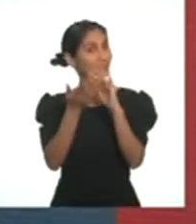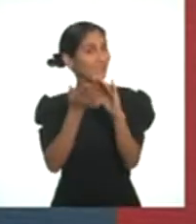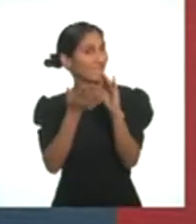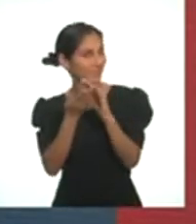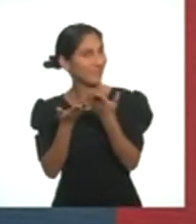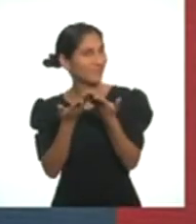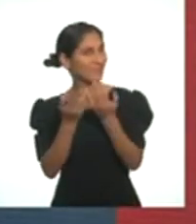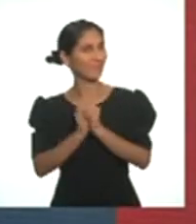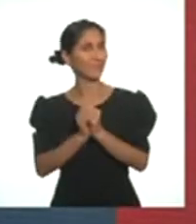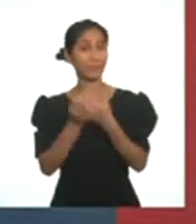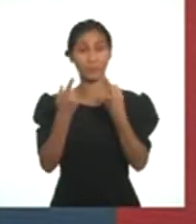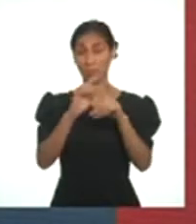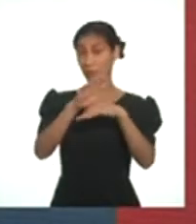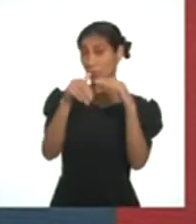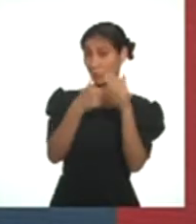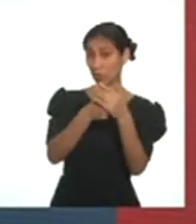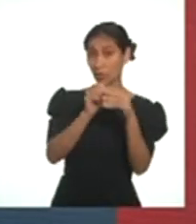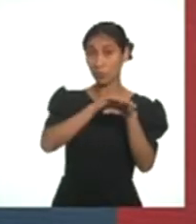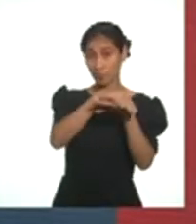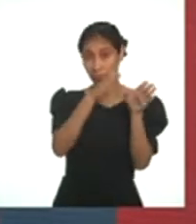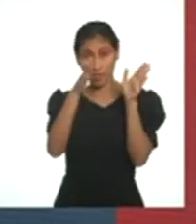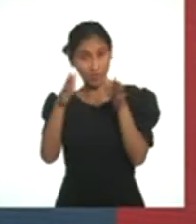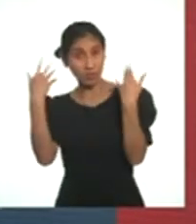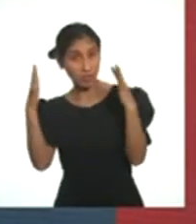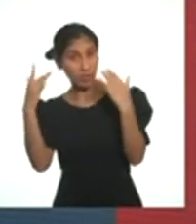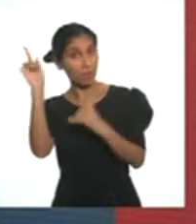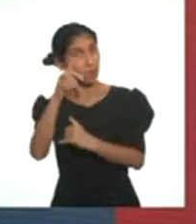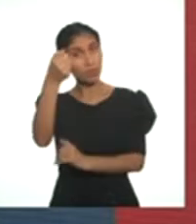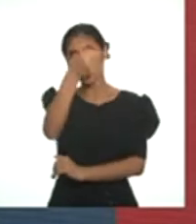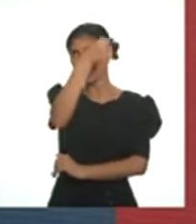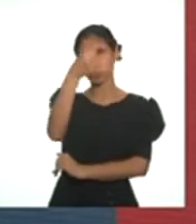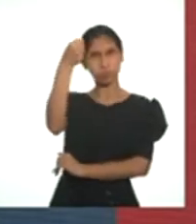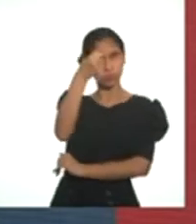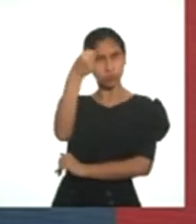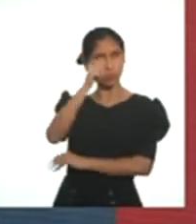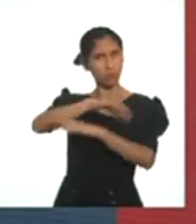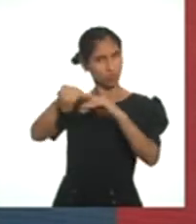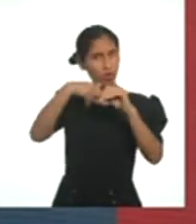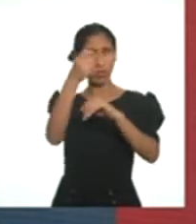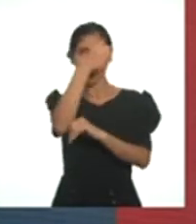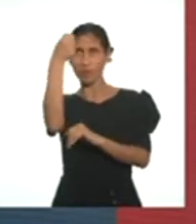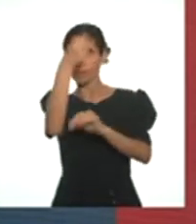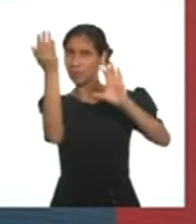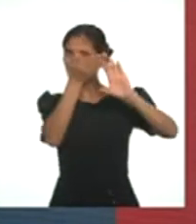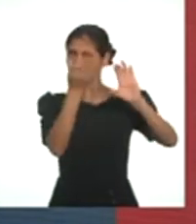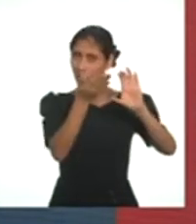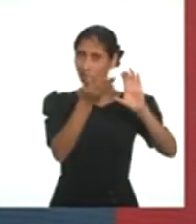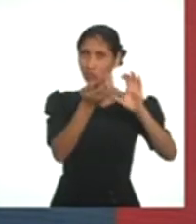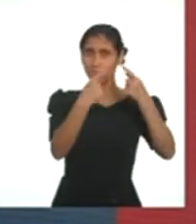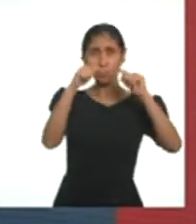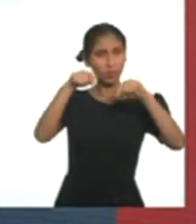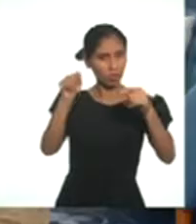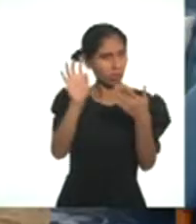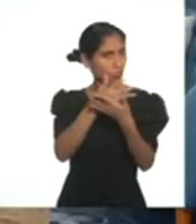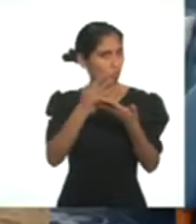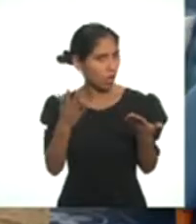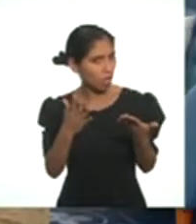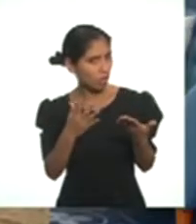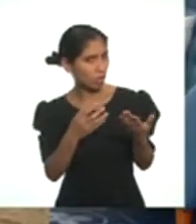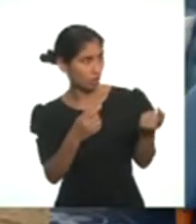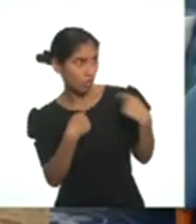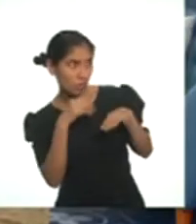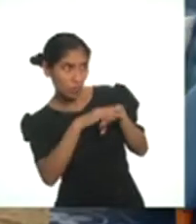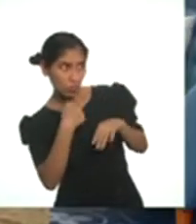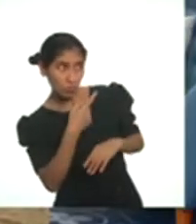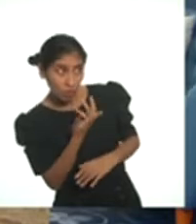Disculpen, querida Promo, pero todo estaba planificado para usar las banderas. Las hemos estado juntando en estas semanas y ahora no las tenemos. ¿Me estás